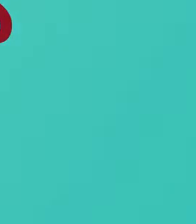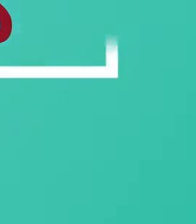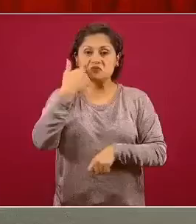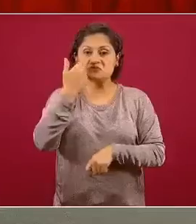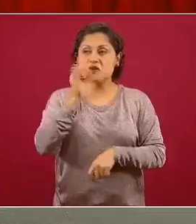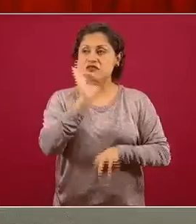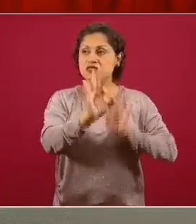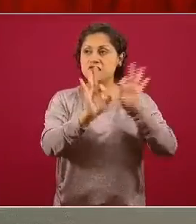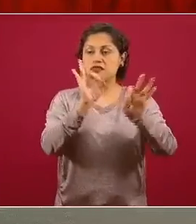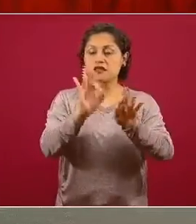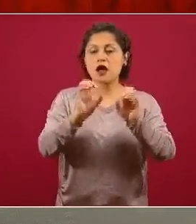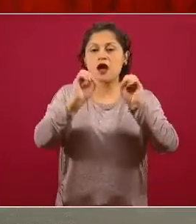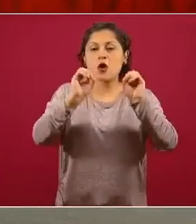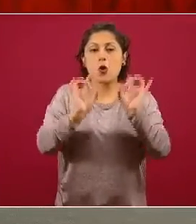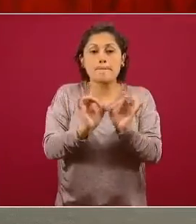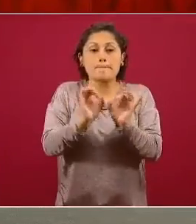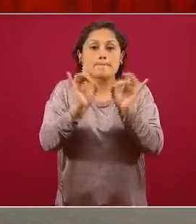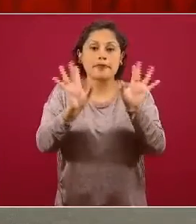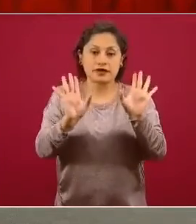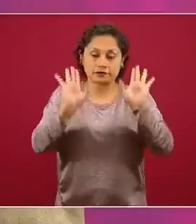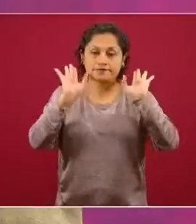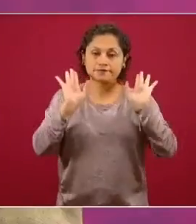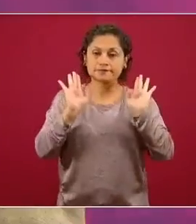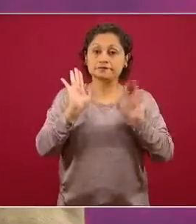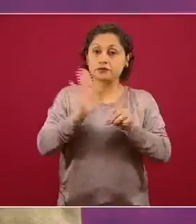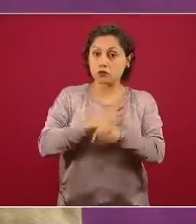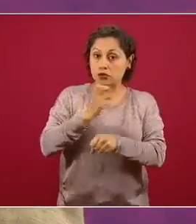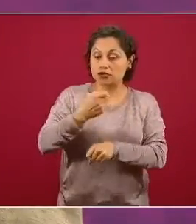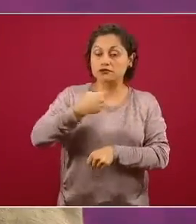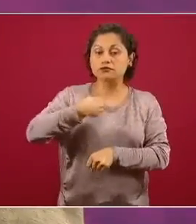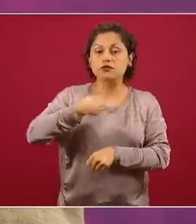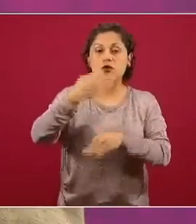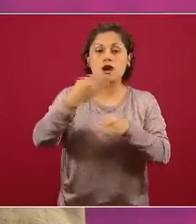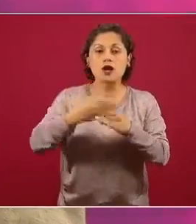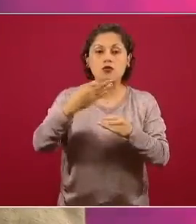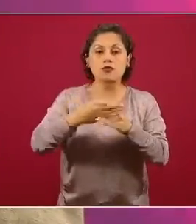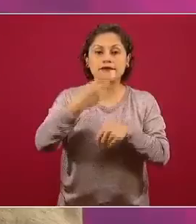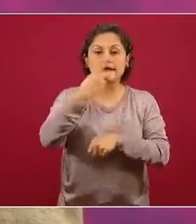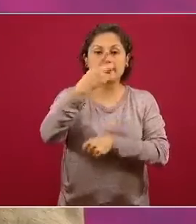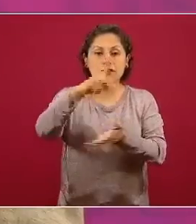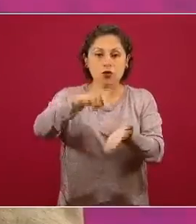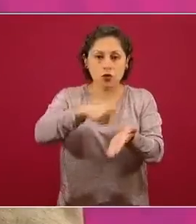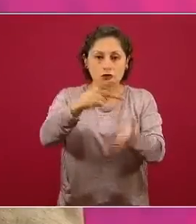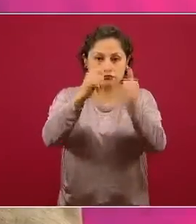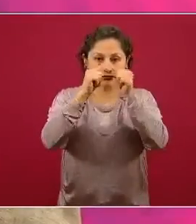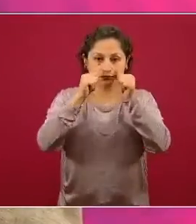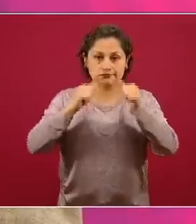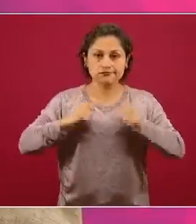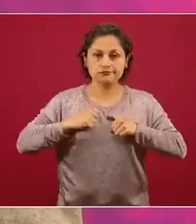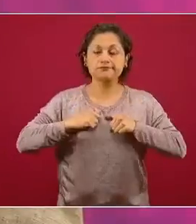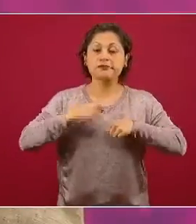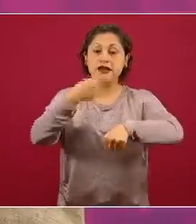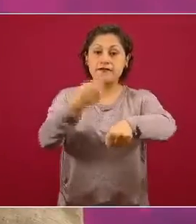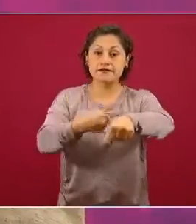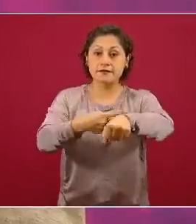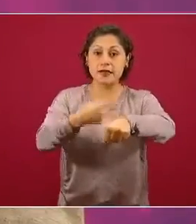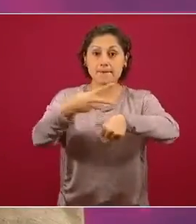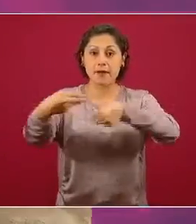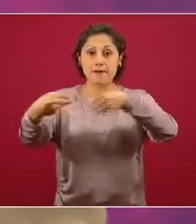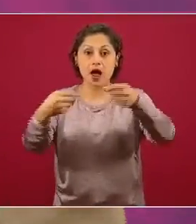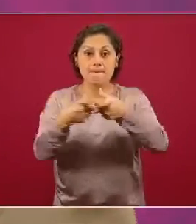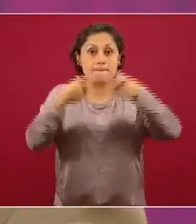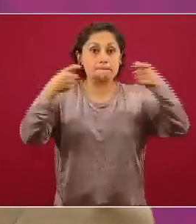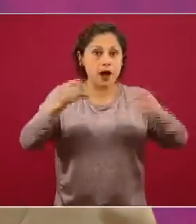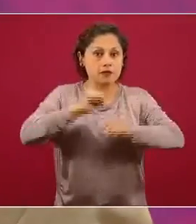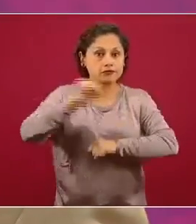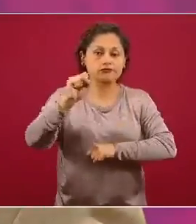La epidemia en México se está desacelerando, no se ha acelerado y el